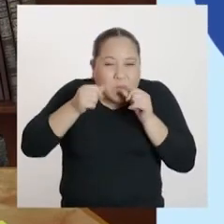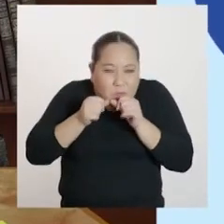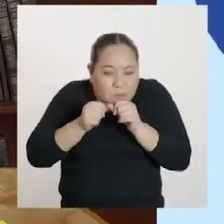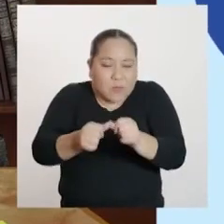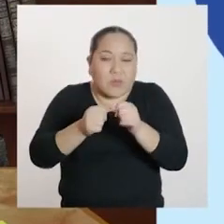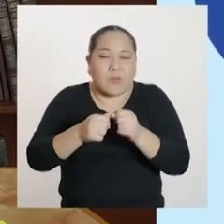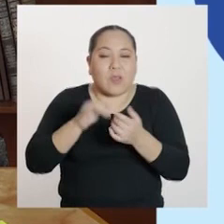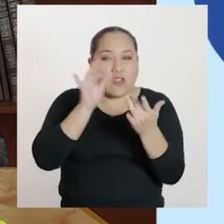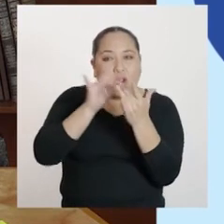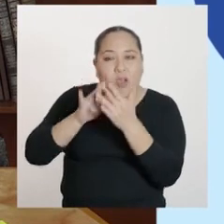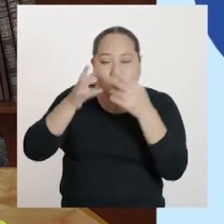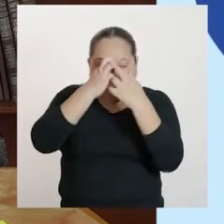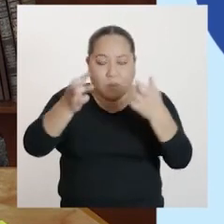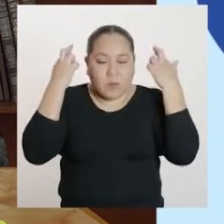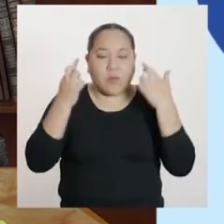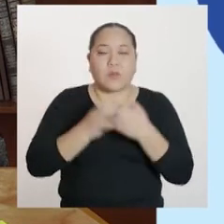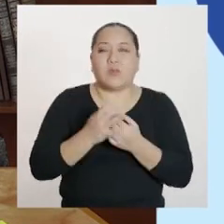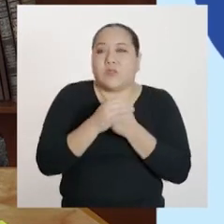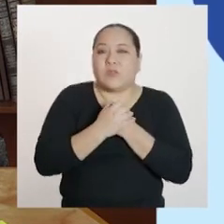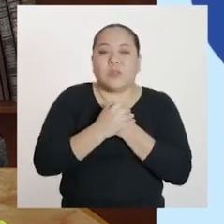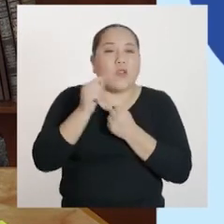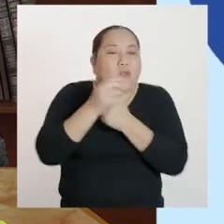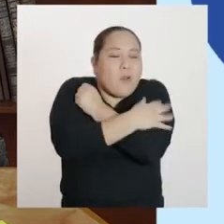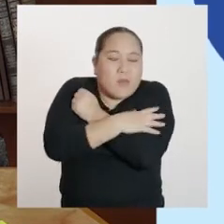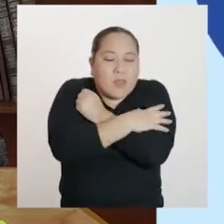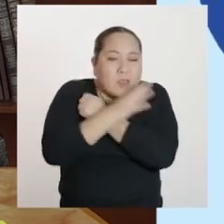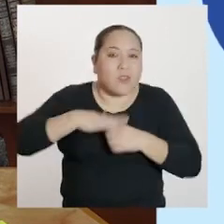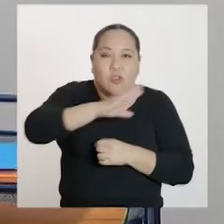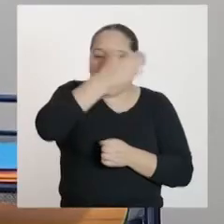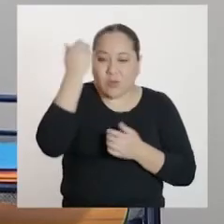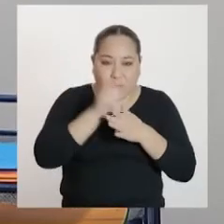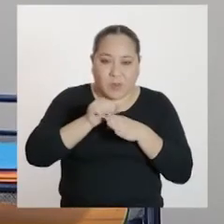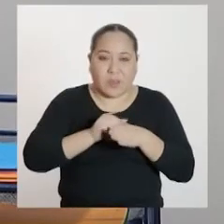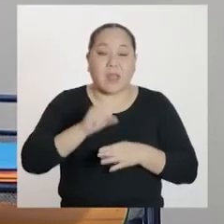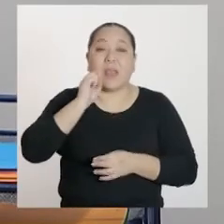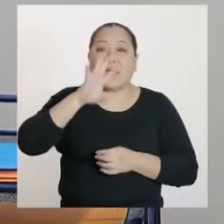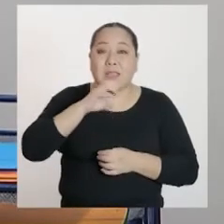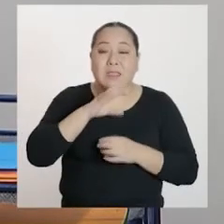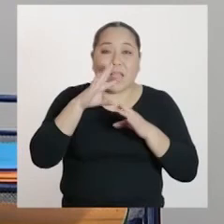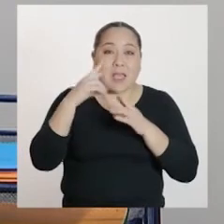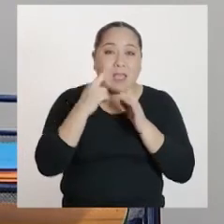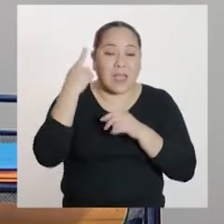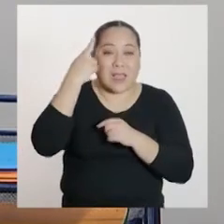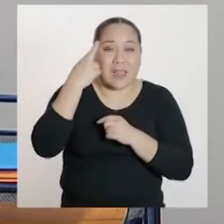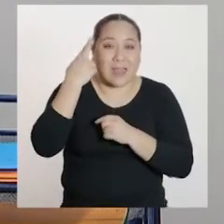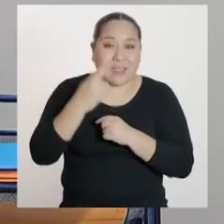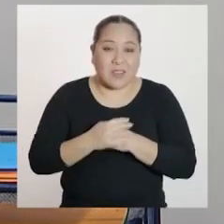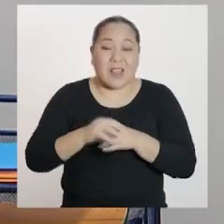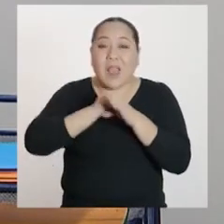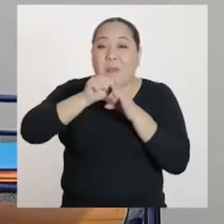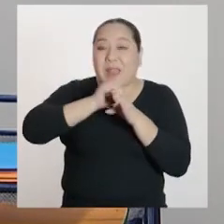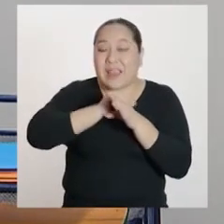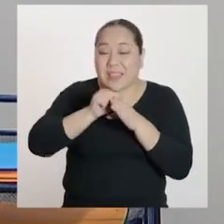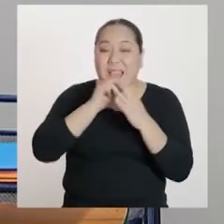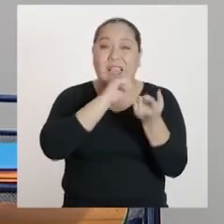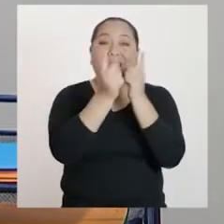Un fuerte abrazo para todos y no se olviden de practicar. Como dice el refrán, la práctica hace a la maestra y